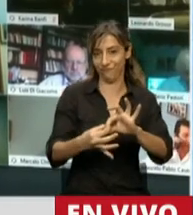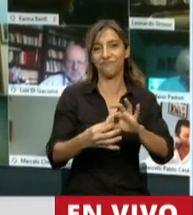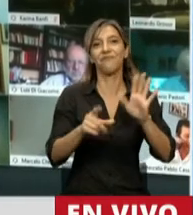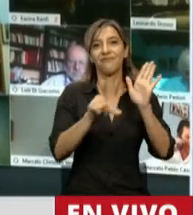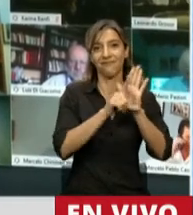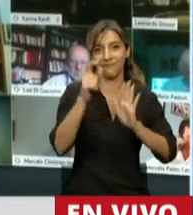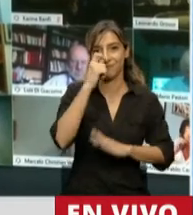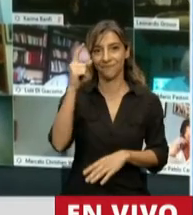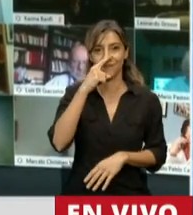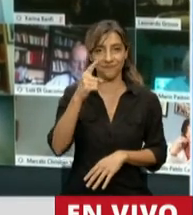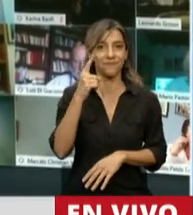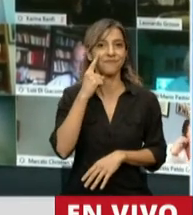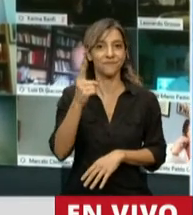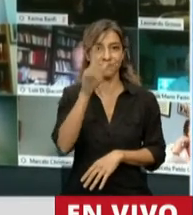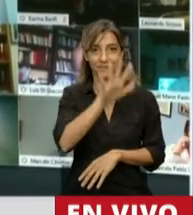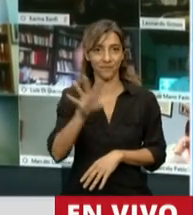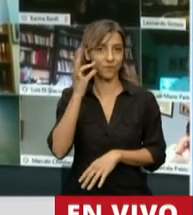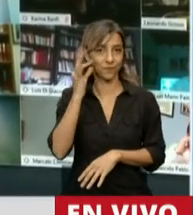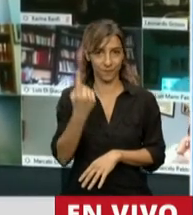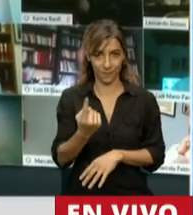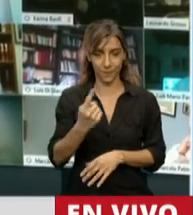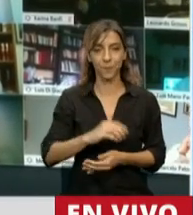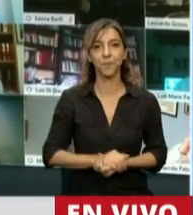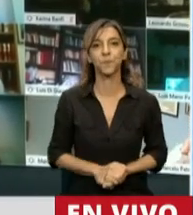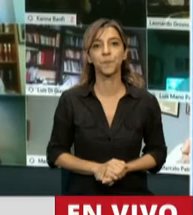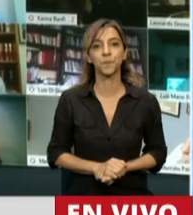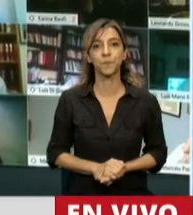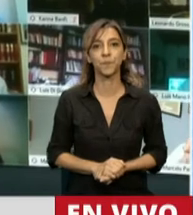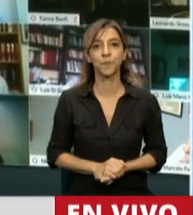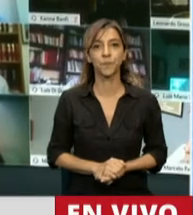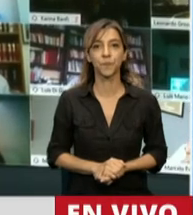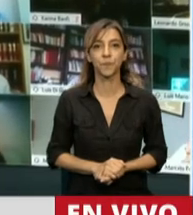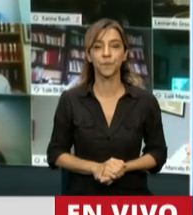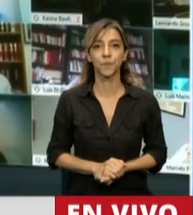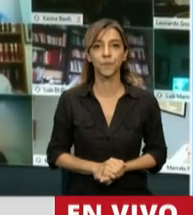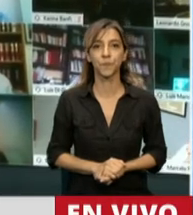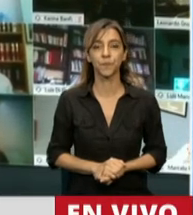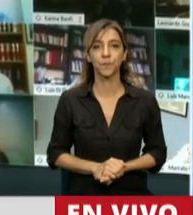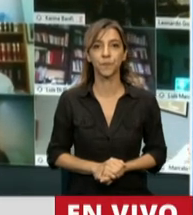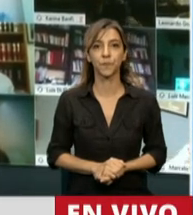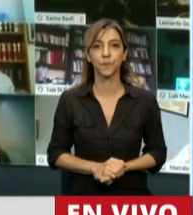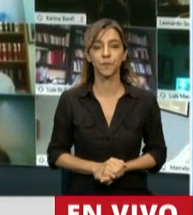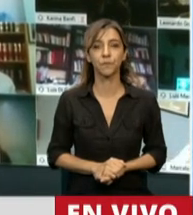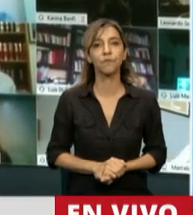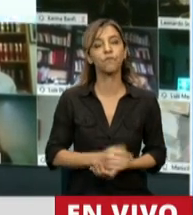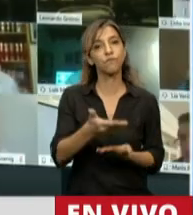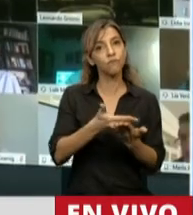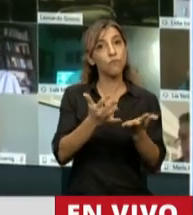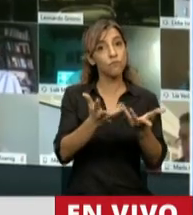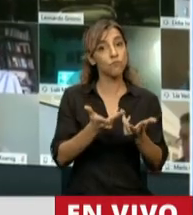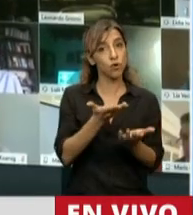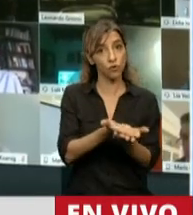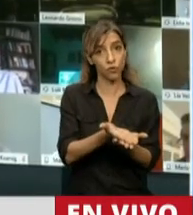.541. Este proyecto de ley